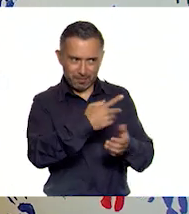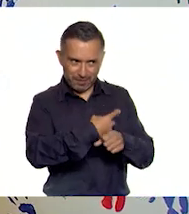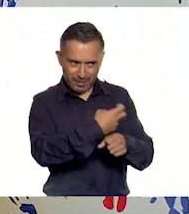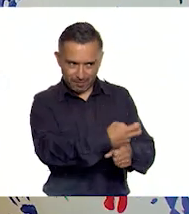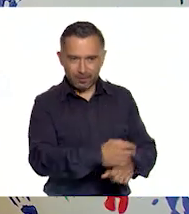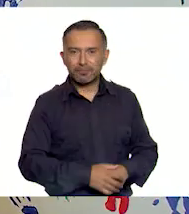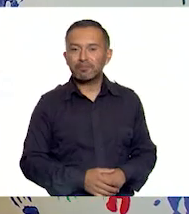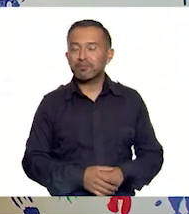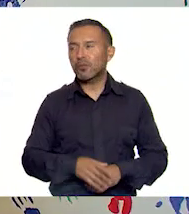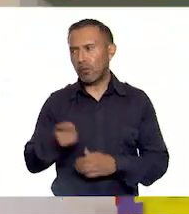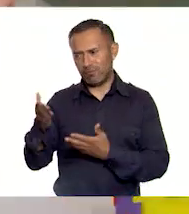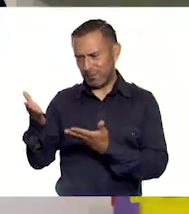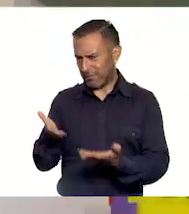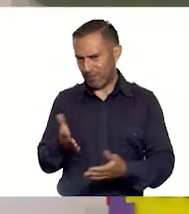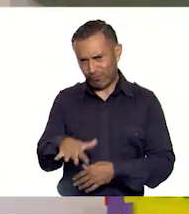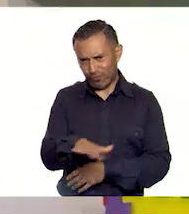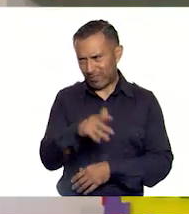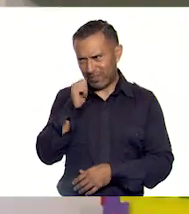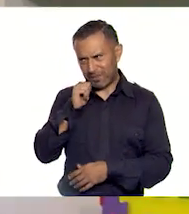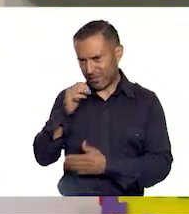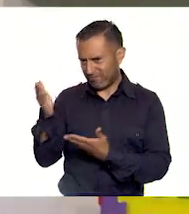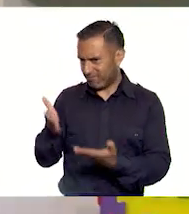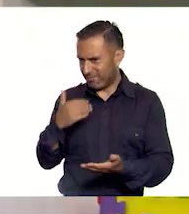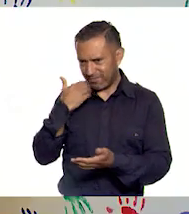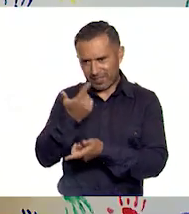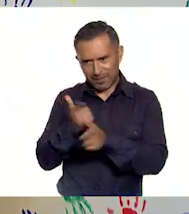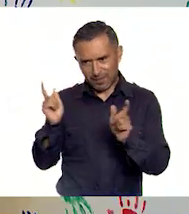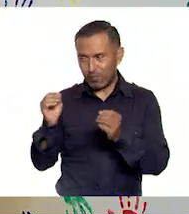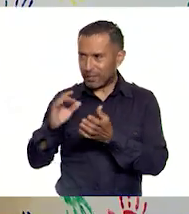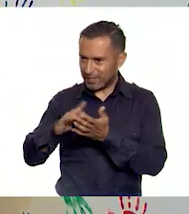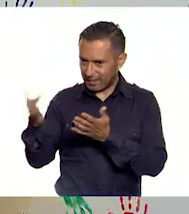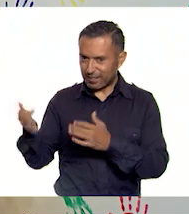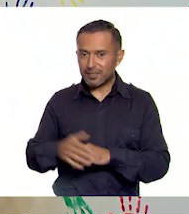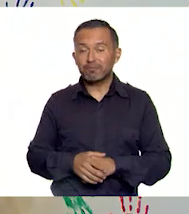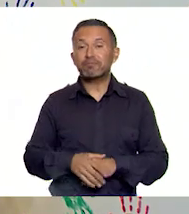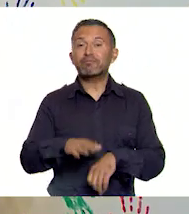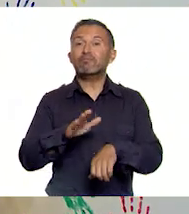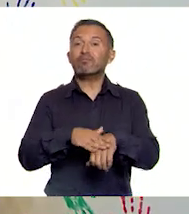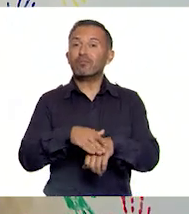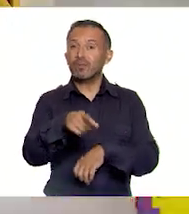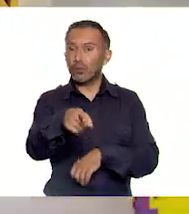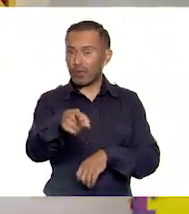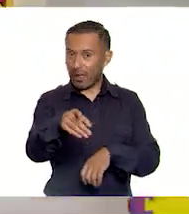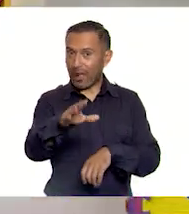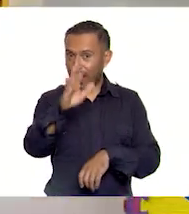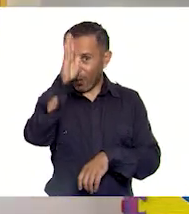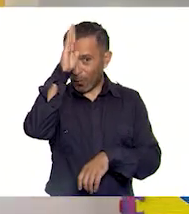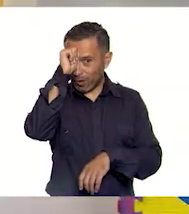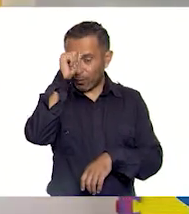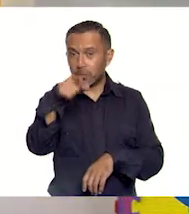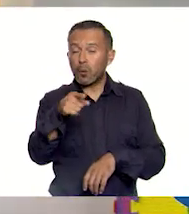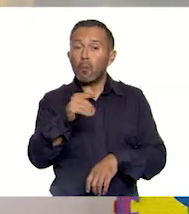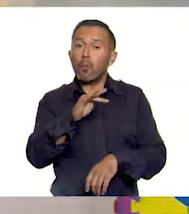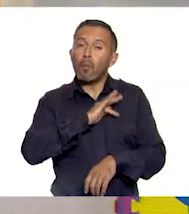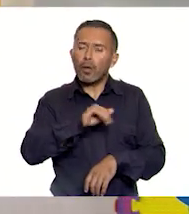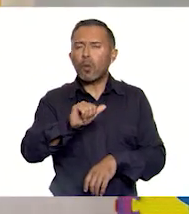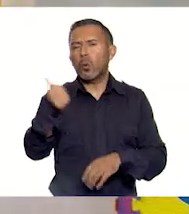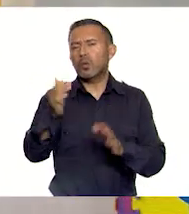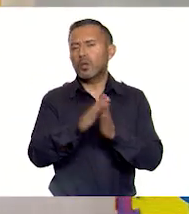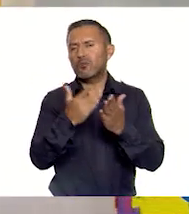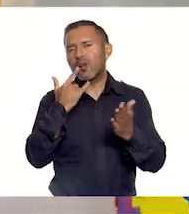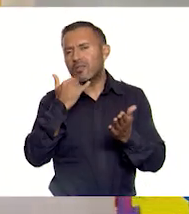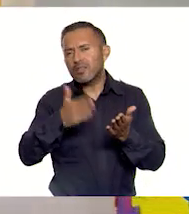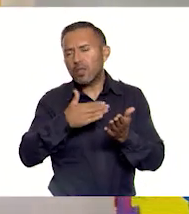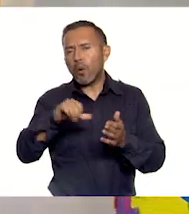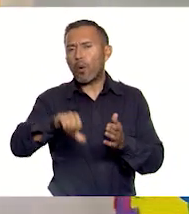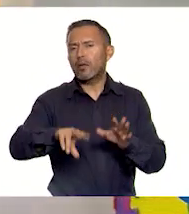No, maestro, este espacio es suyo siempre. Muchísimas gracias. Y a ti te recuerdo, si te es posible, consulta otros libros y comenta el tema de hoy con